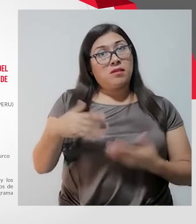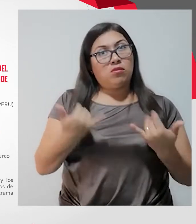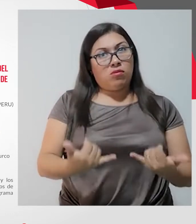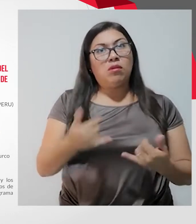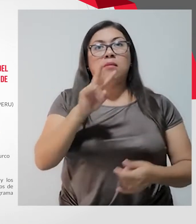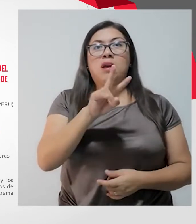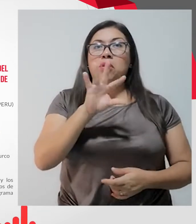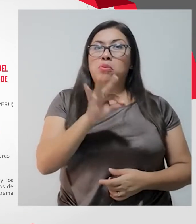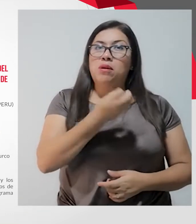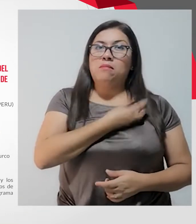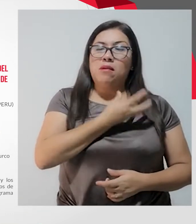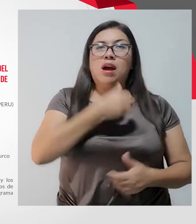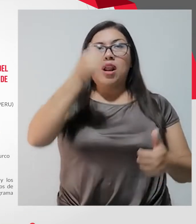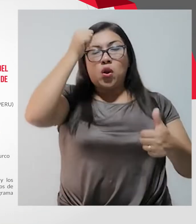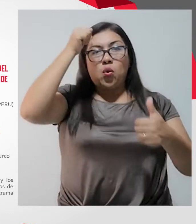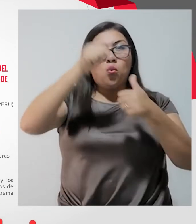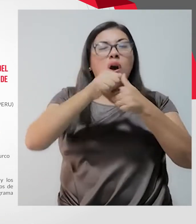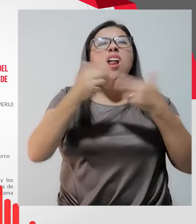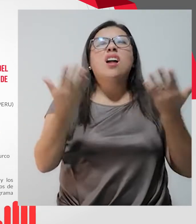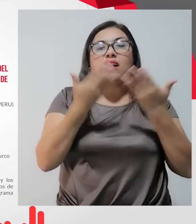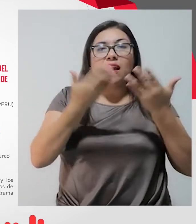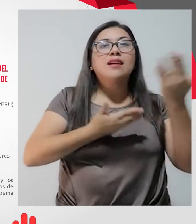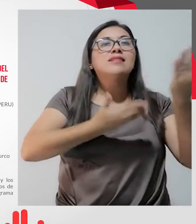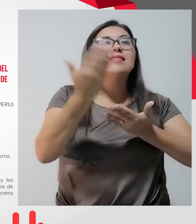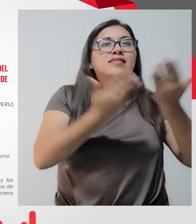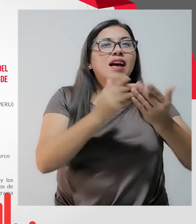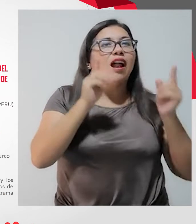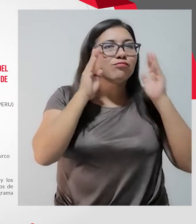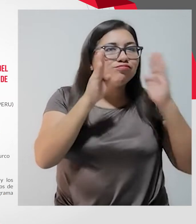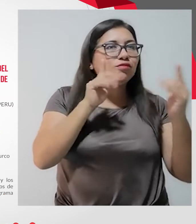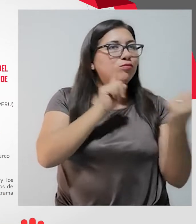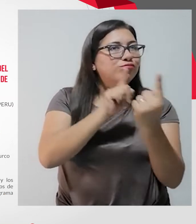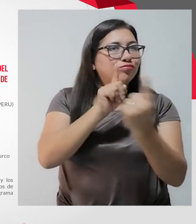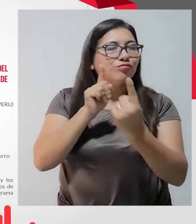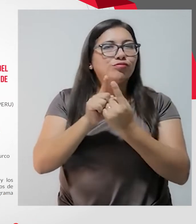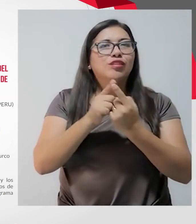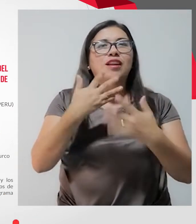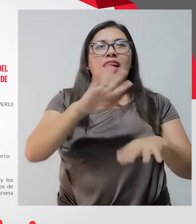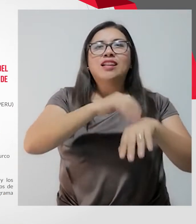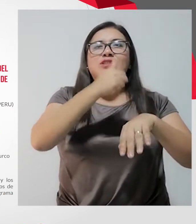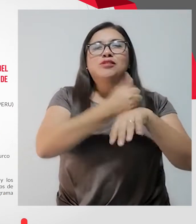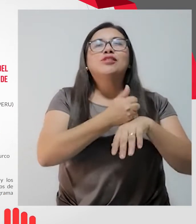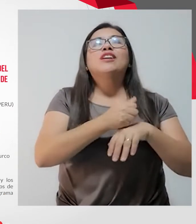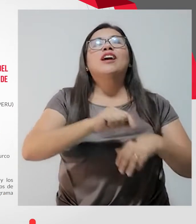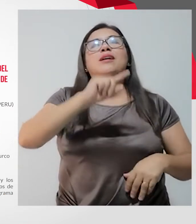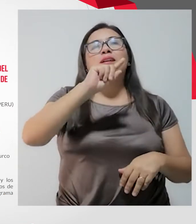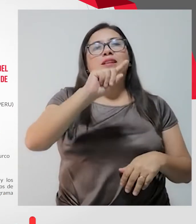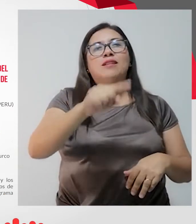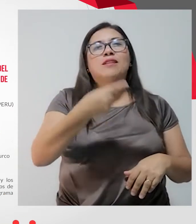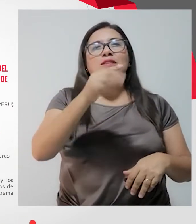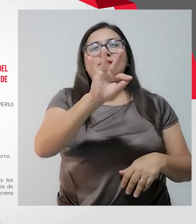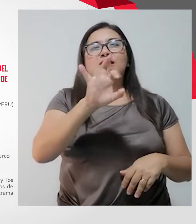29 de mayo, conmemoramos el Día del Servidor Público, instituido desde el año 1950,